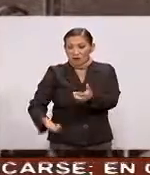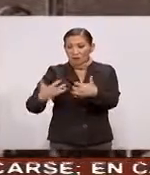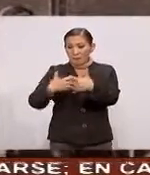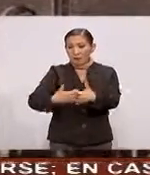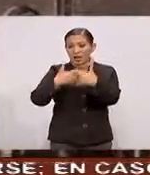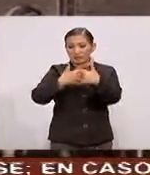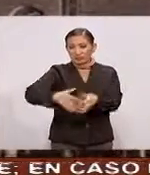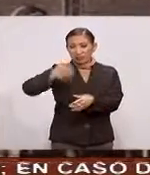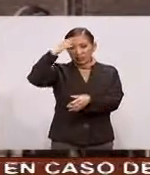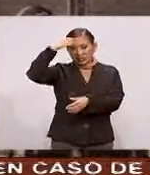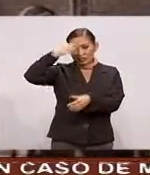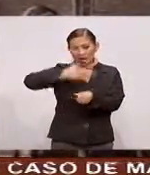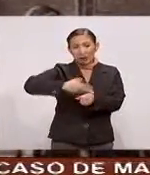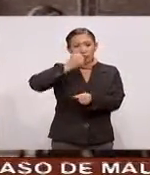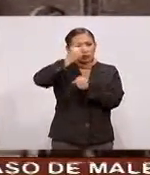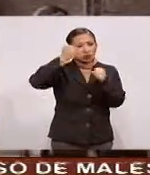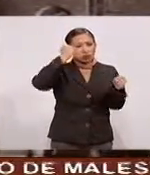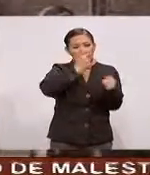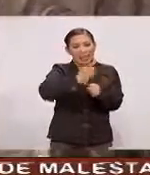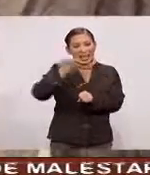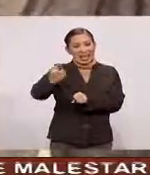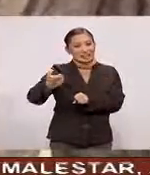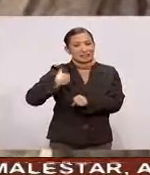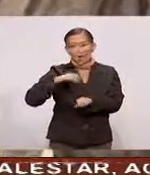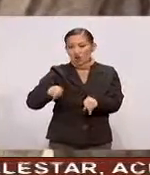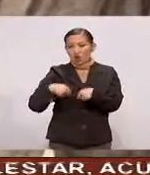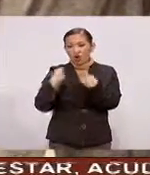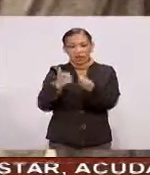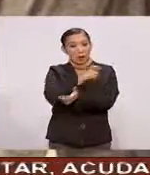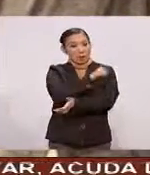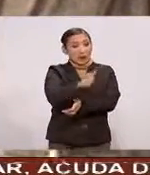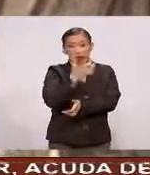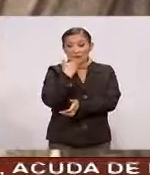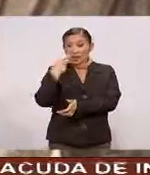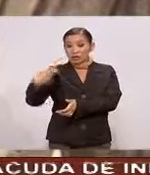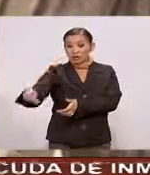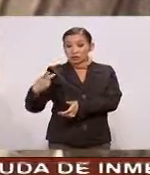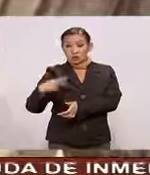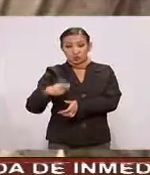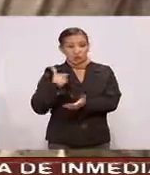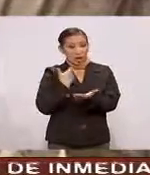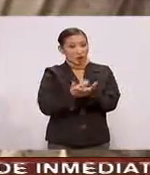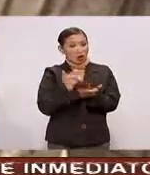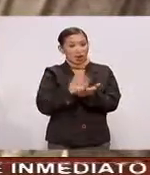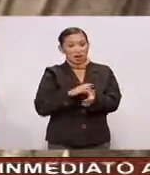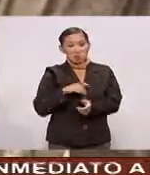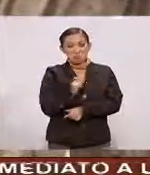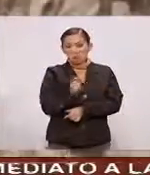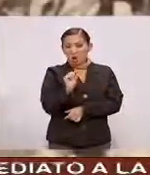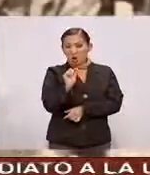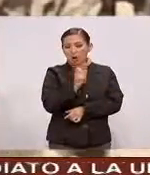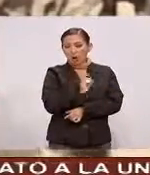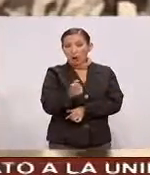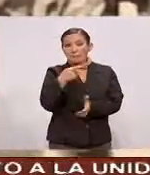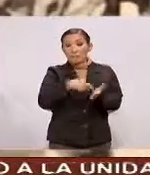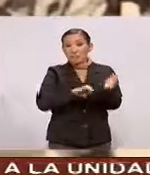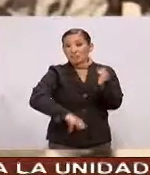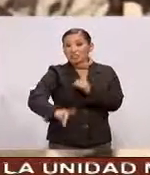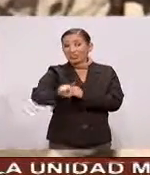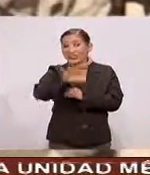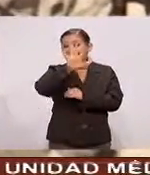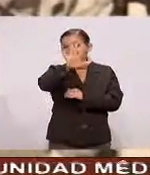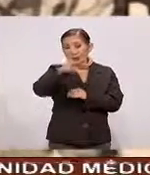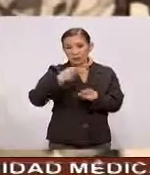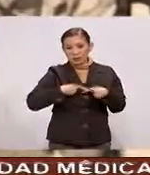compañías Extranjeras Por muchos años Estas no ofrecieron Sueldos de acuerdo A su capacidad Económica Por lo que en el año De 1935